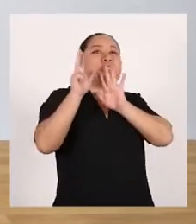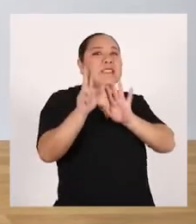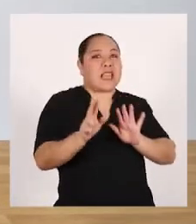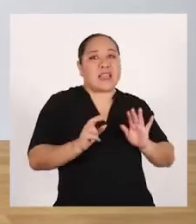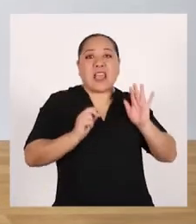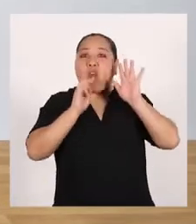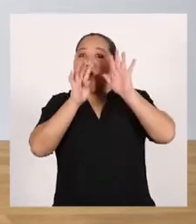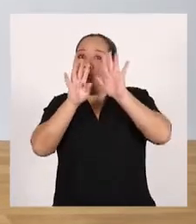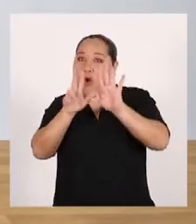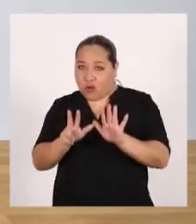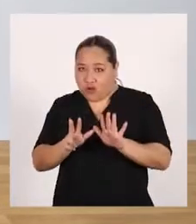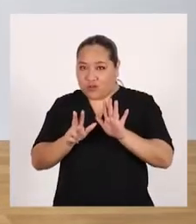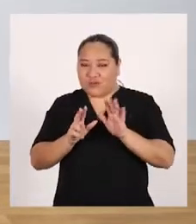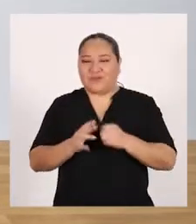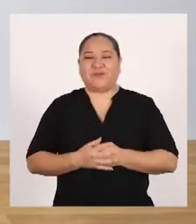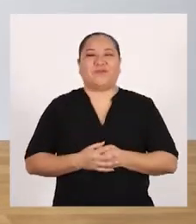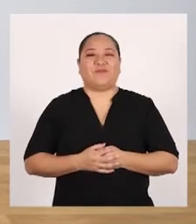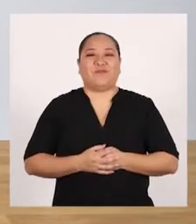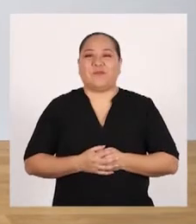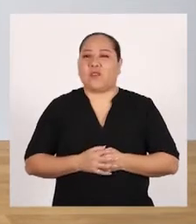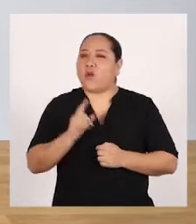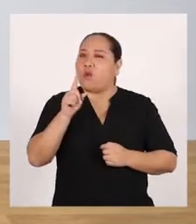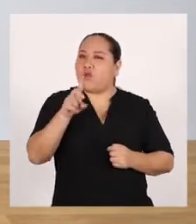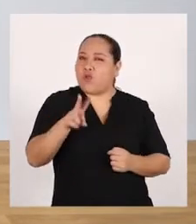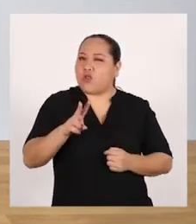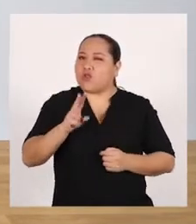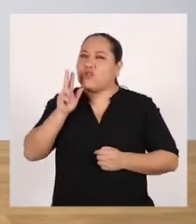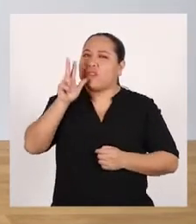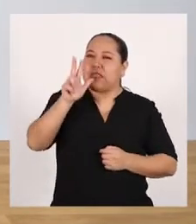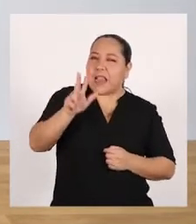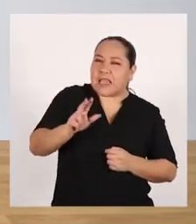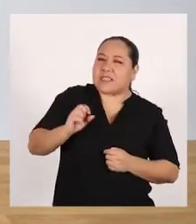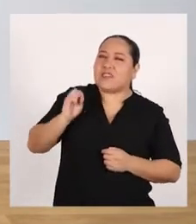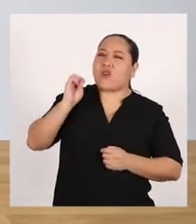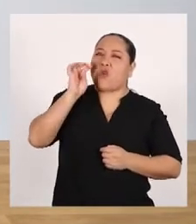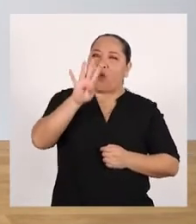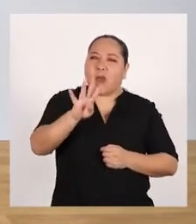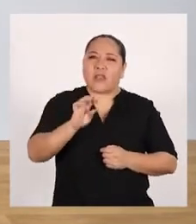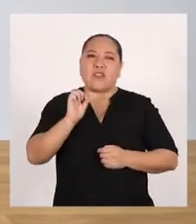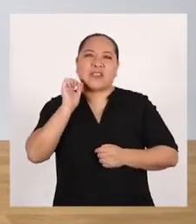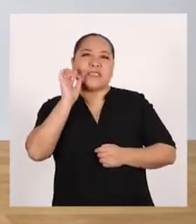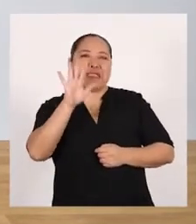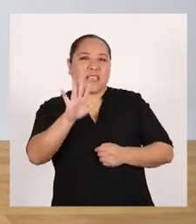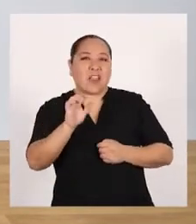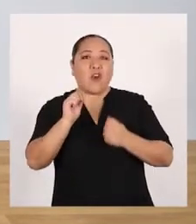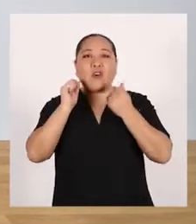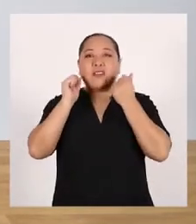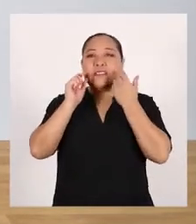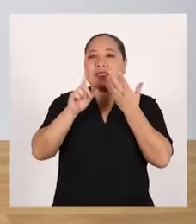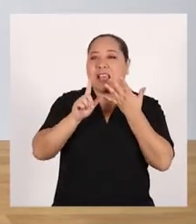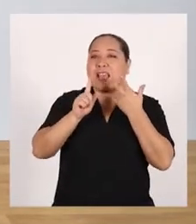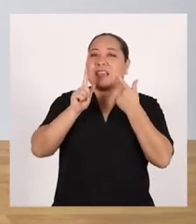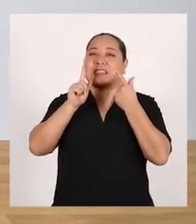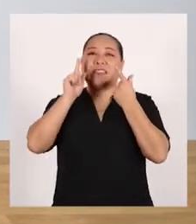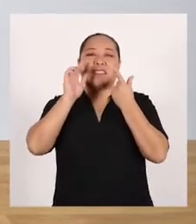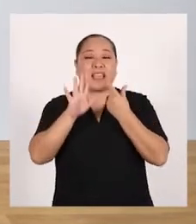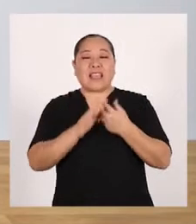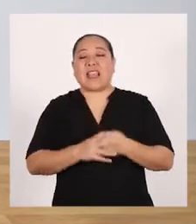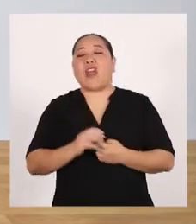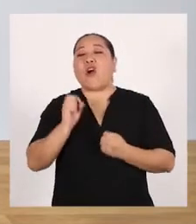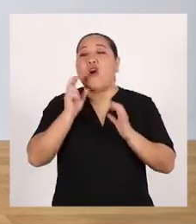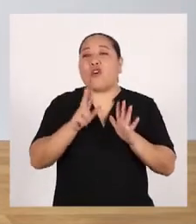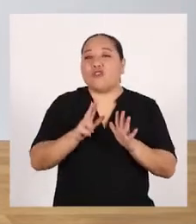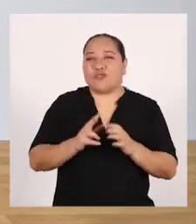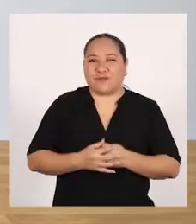6, 7, 8. 1, 2, 3, 4, 5, 6,